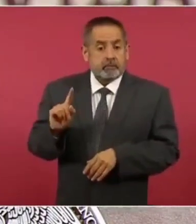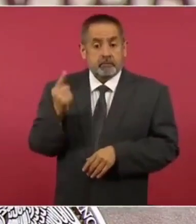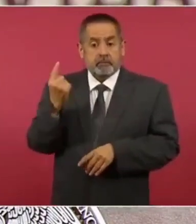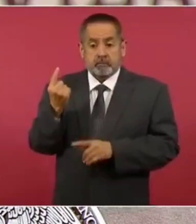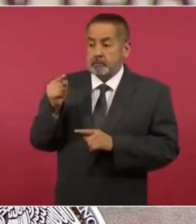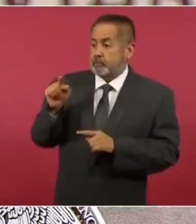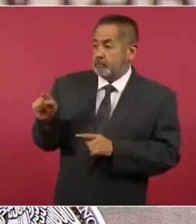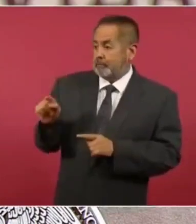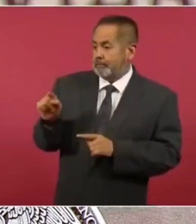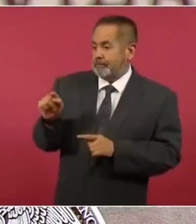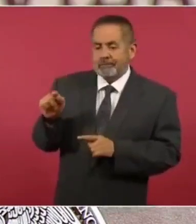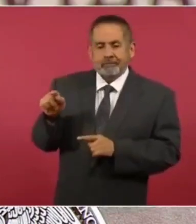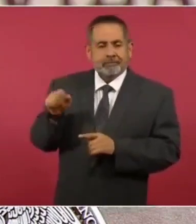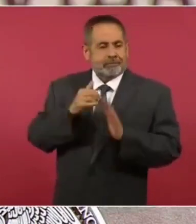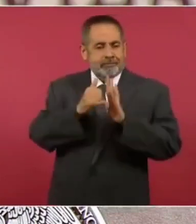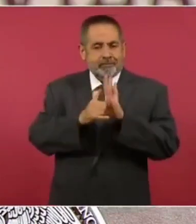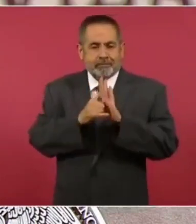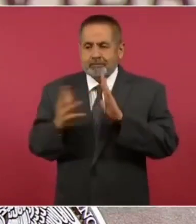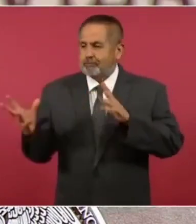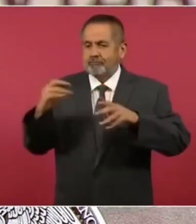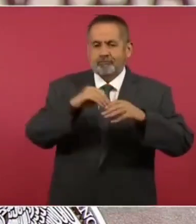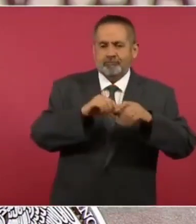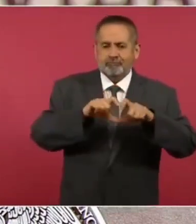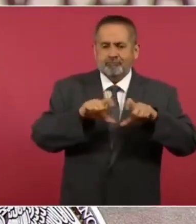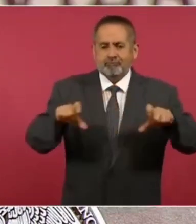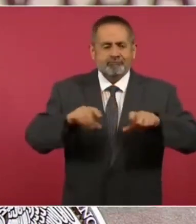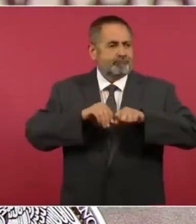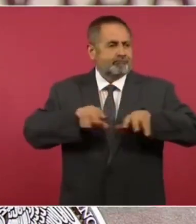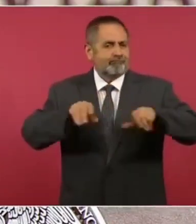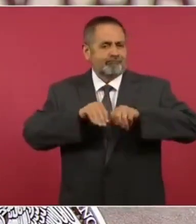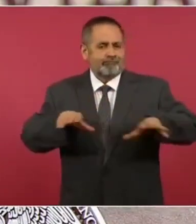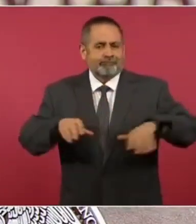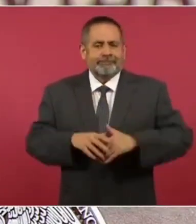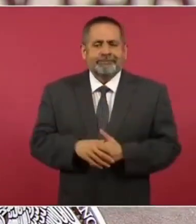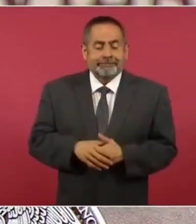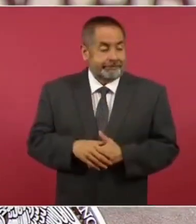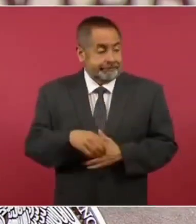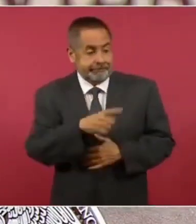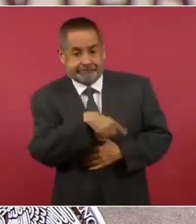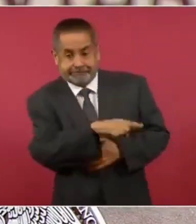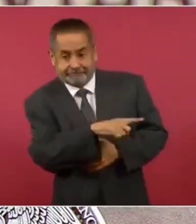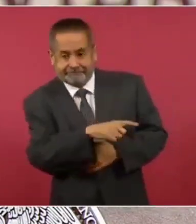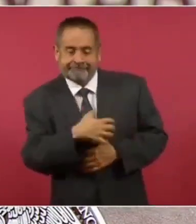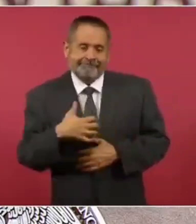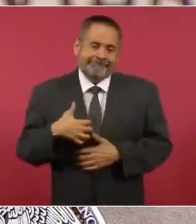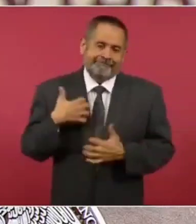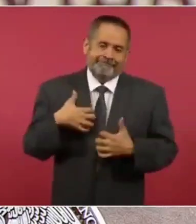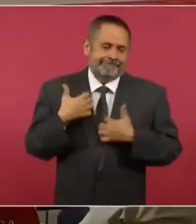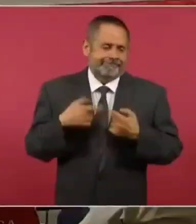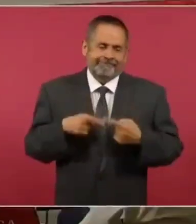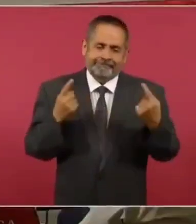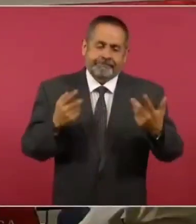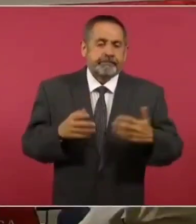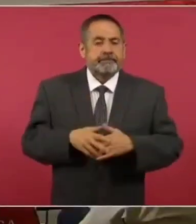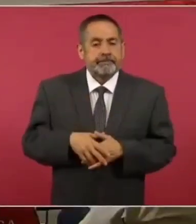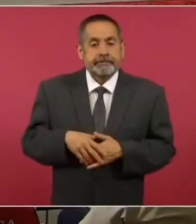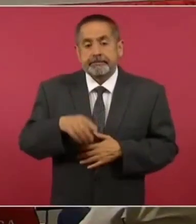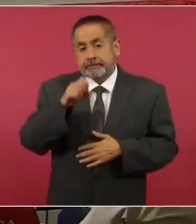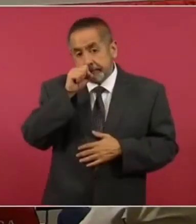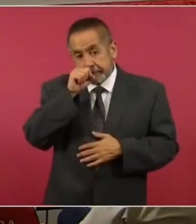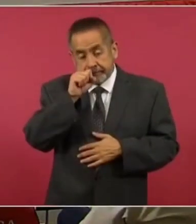de Streamcharts. Ya sabemos que la oposición con esto va a estar muy enojada, pero la misma plataforma